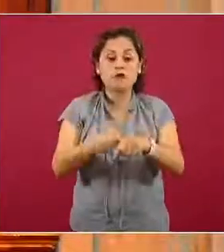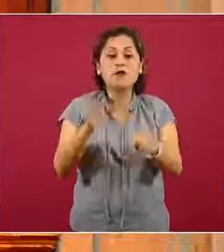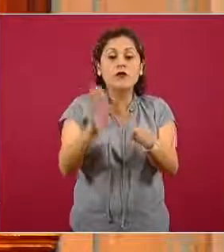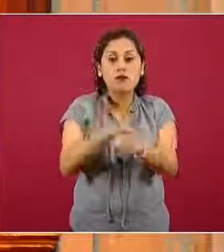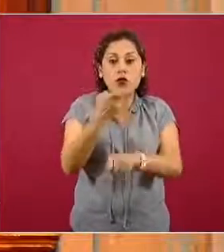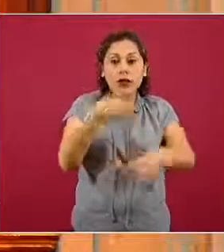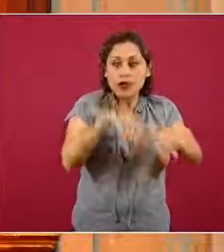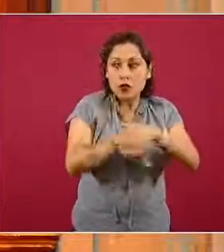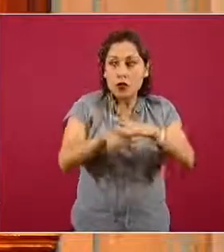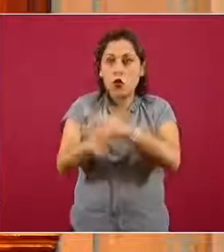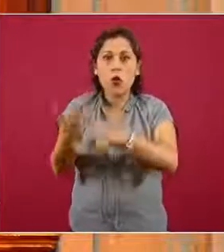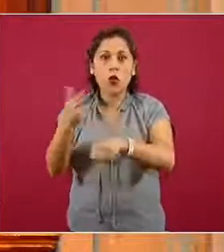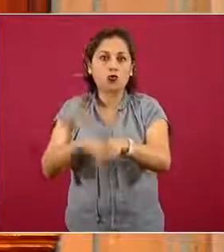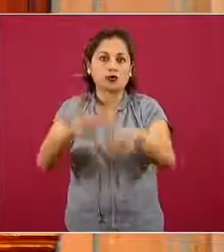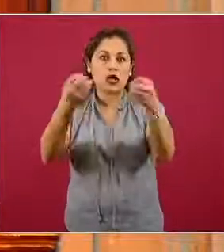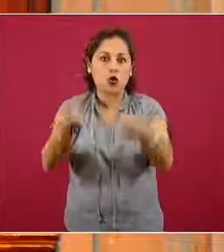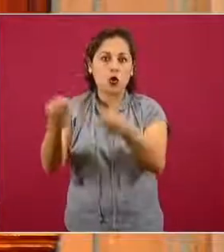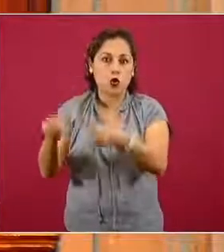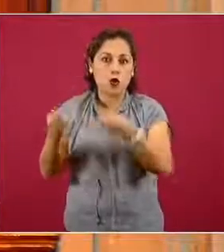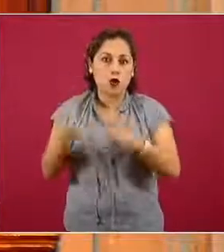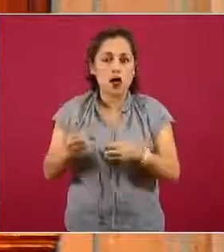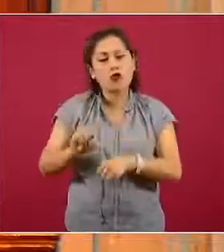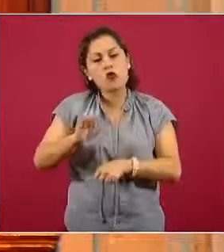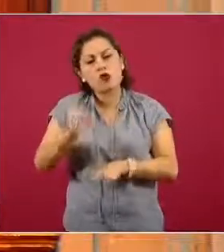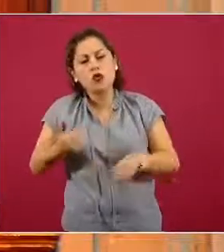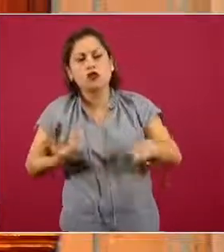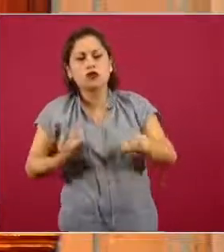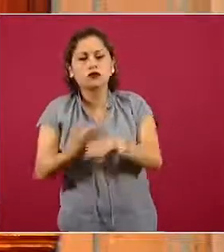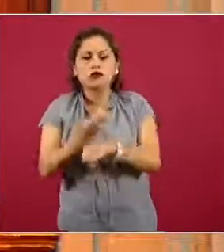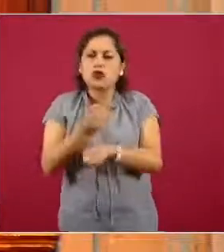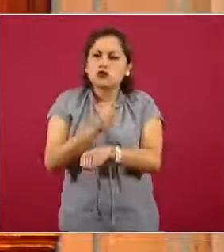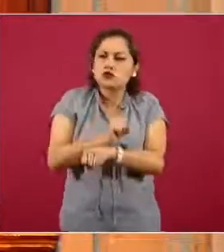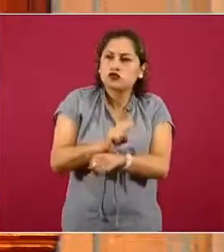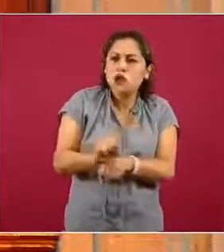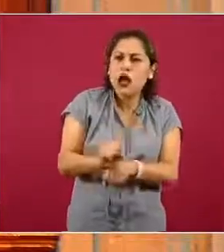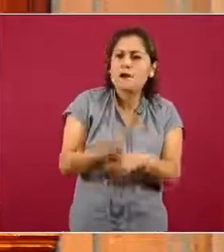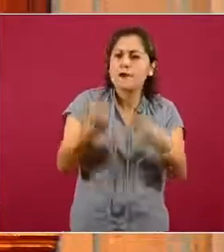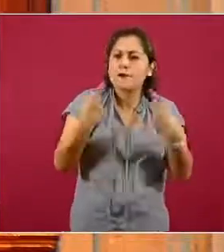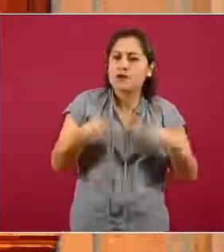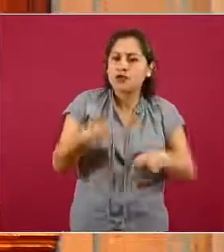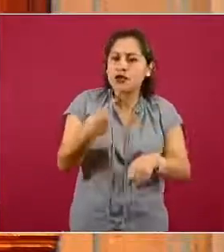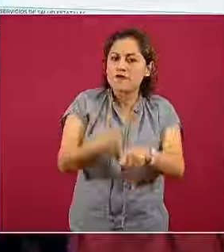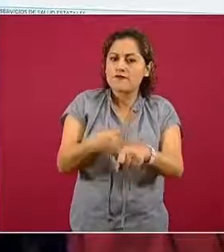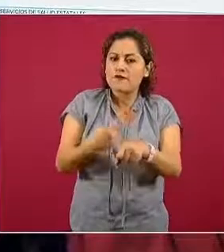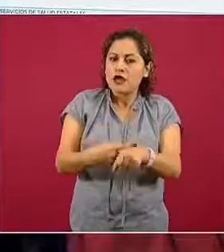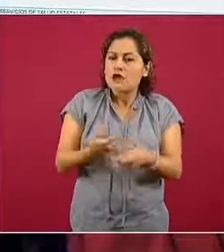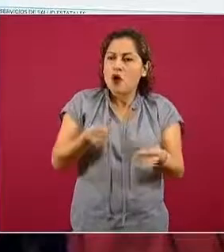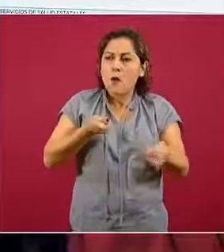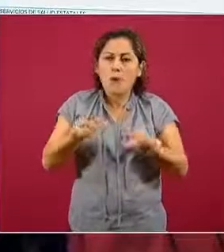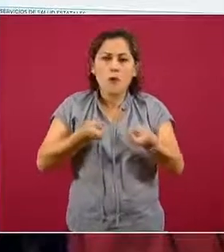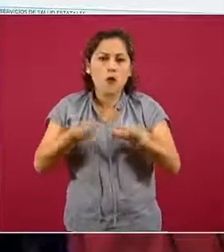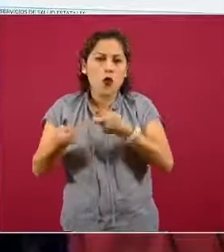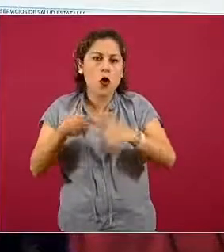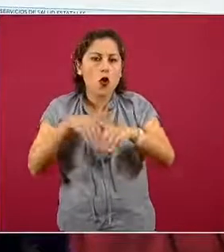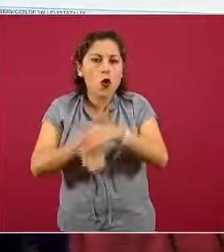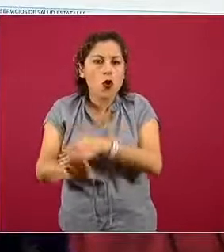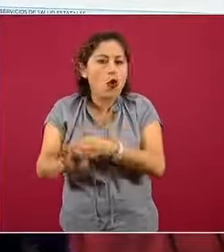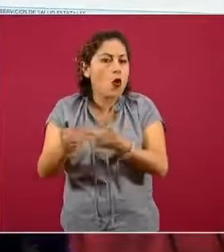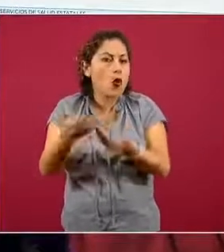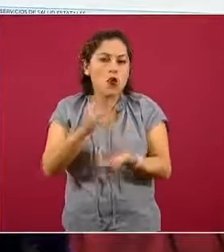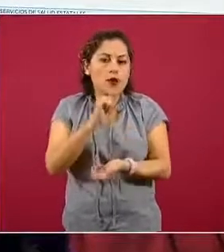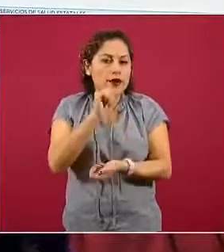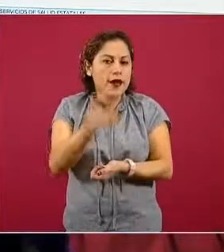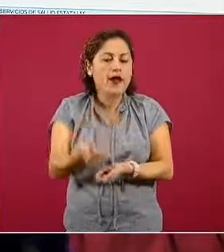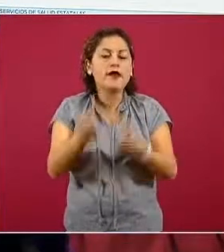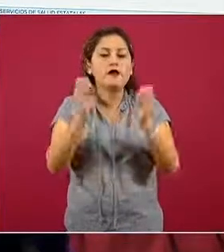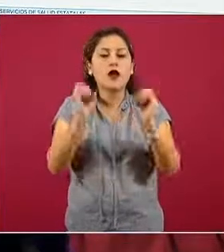mientras hay muchas otras entidades que todavía mantienen niveles muy bajos de ocupación o inclusive entidades que estando en naranja están presentando